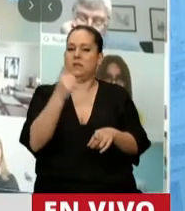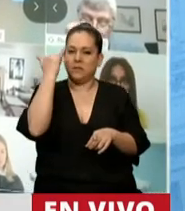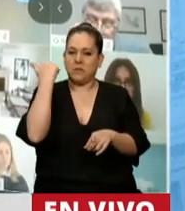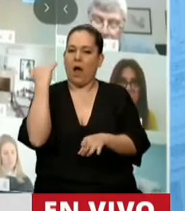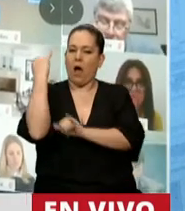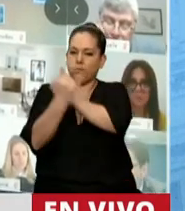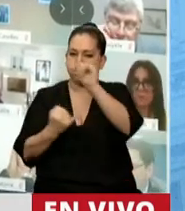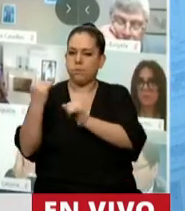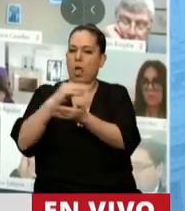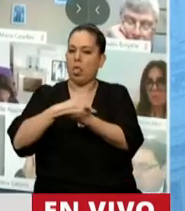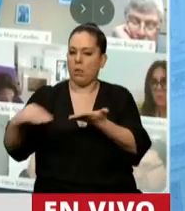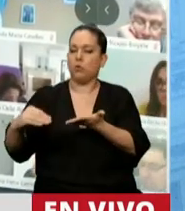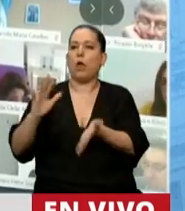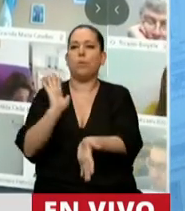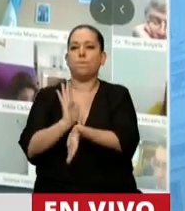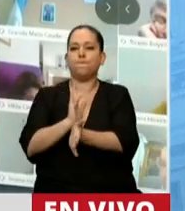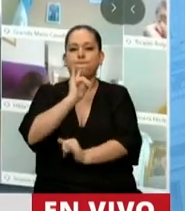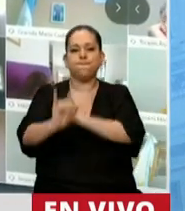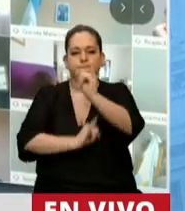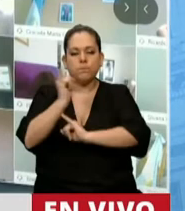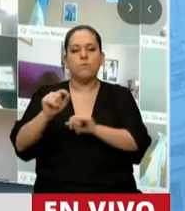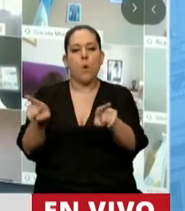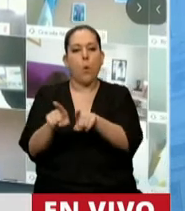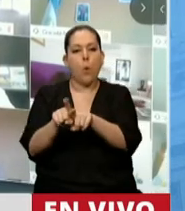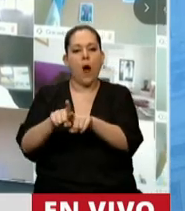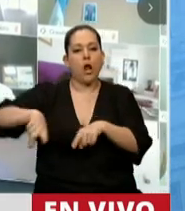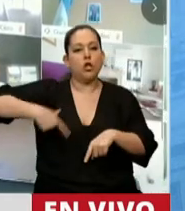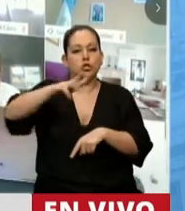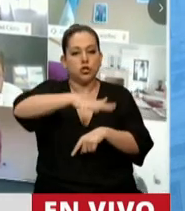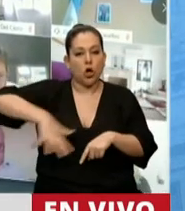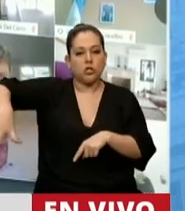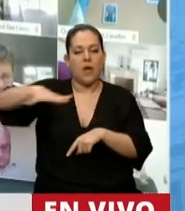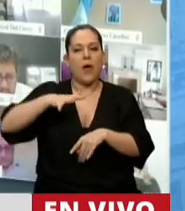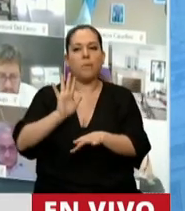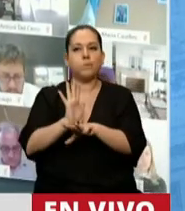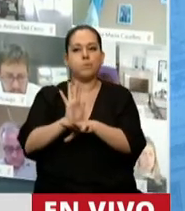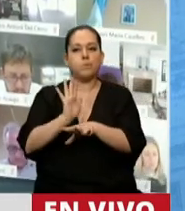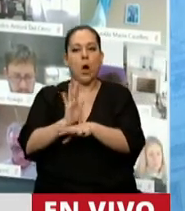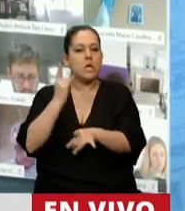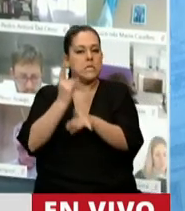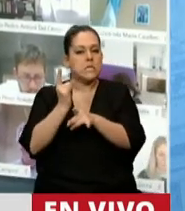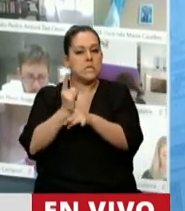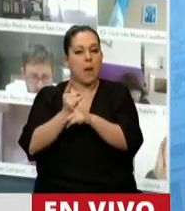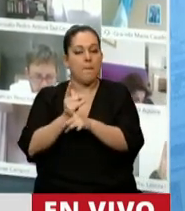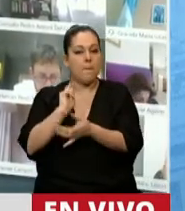la señal que le estamos dando a la Argentina, ya de por sí las moratorias suelen ser